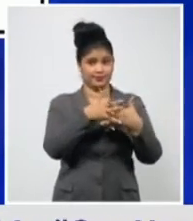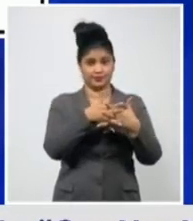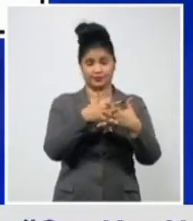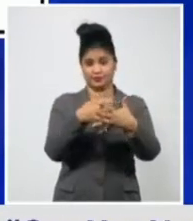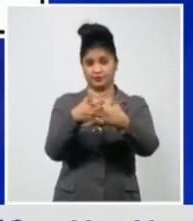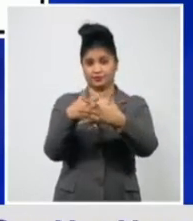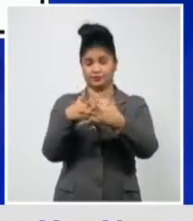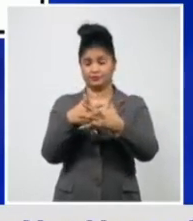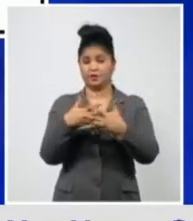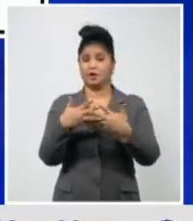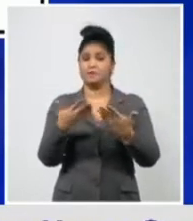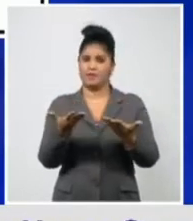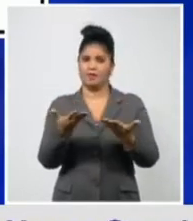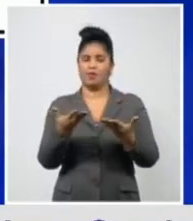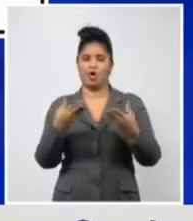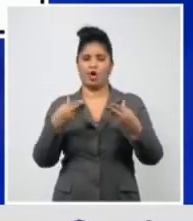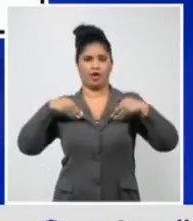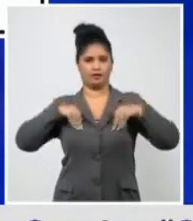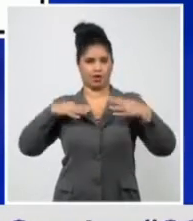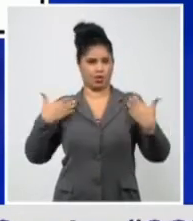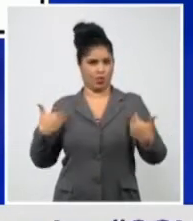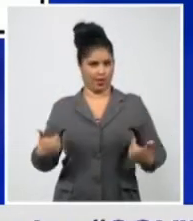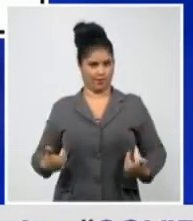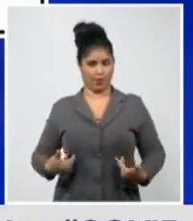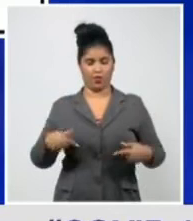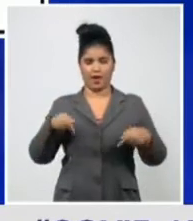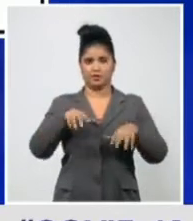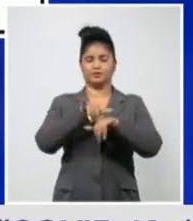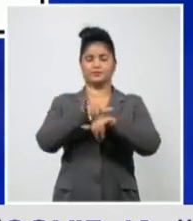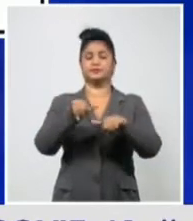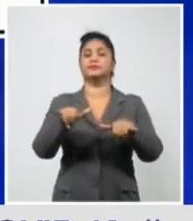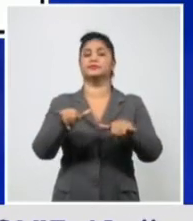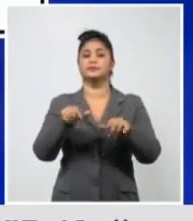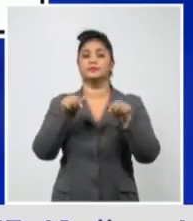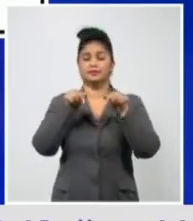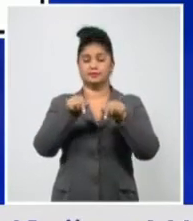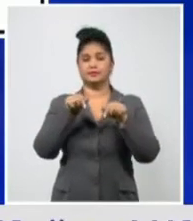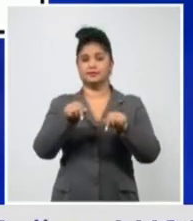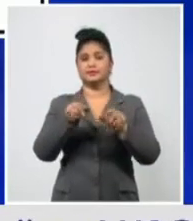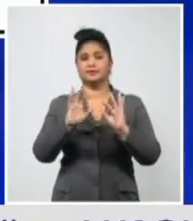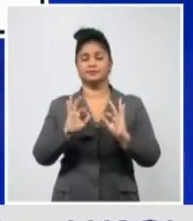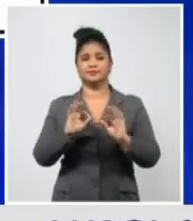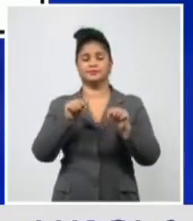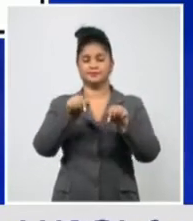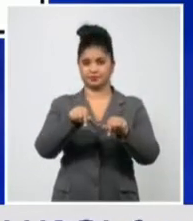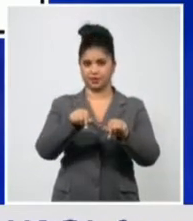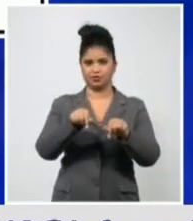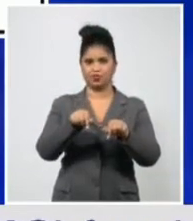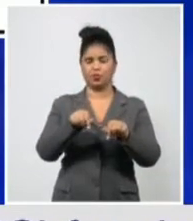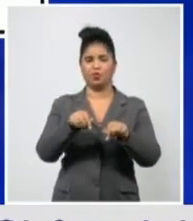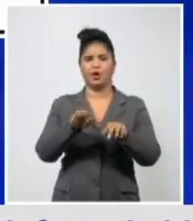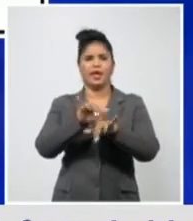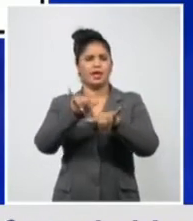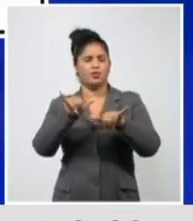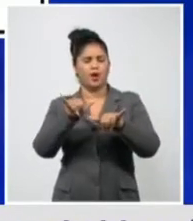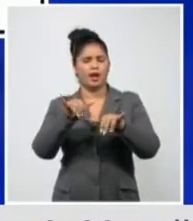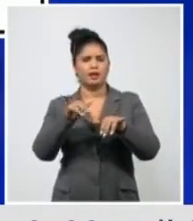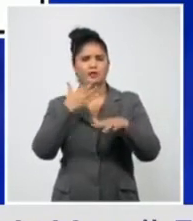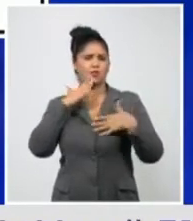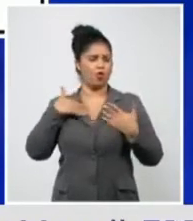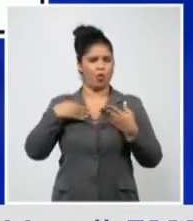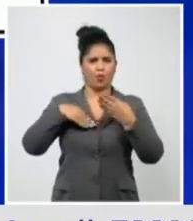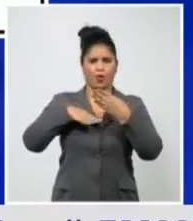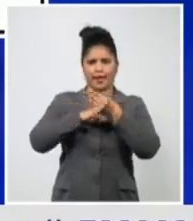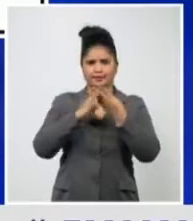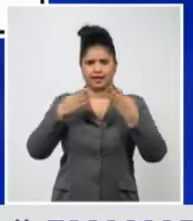celular. Es como si dijéramos que es una llave que es muy homóloga a la cerradura, comparado